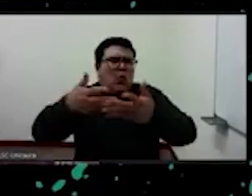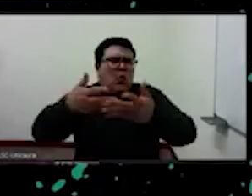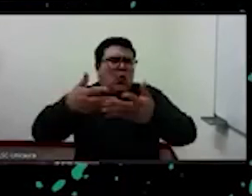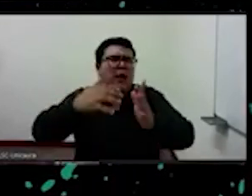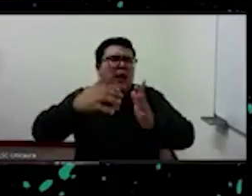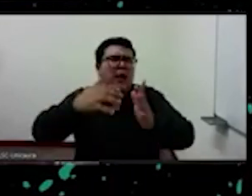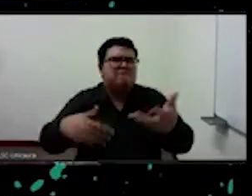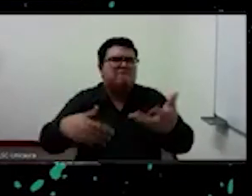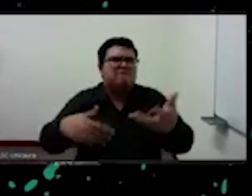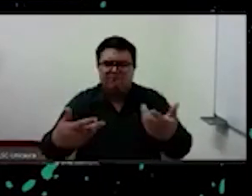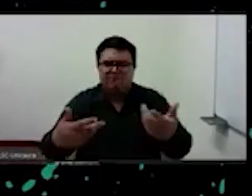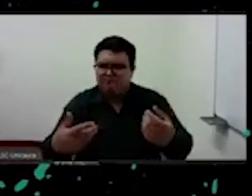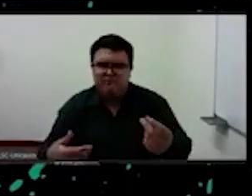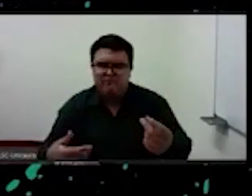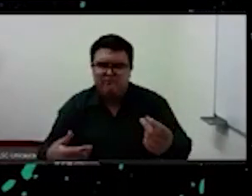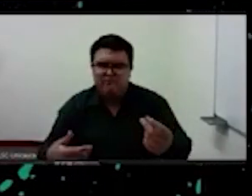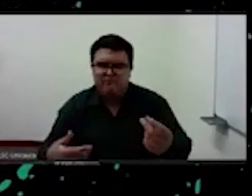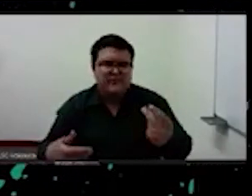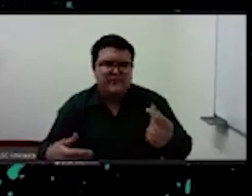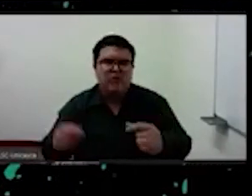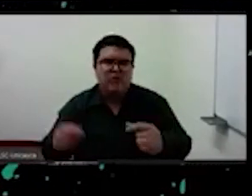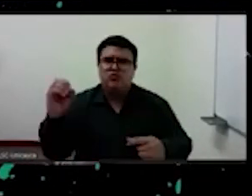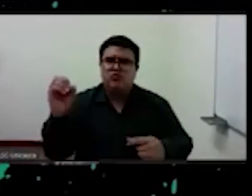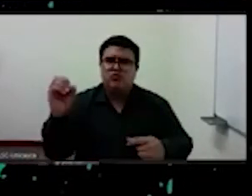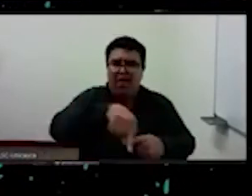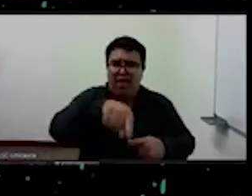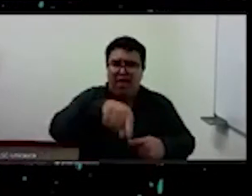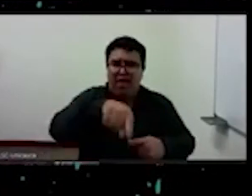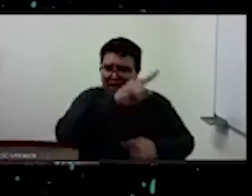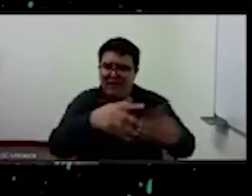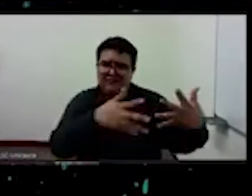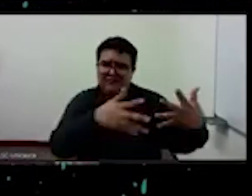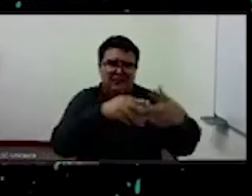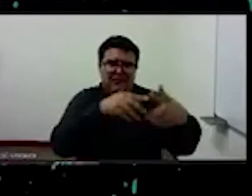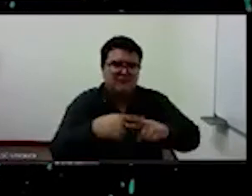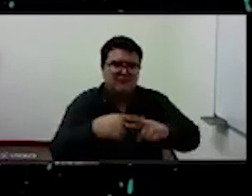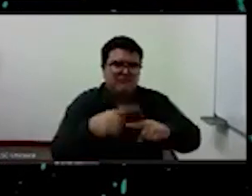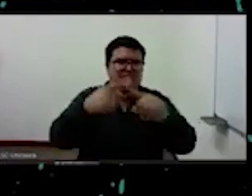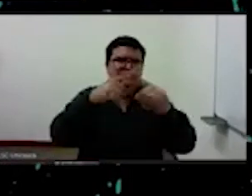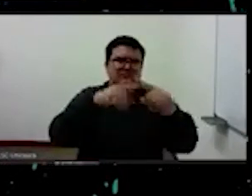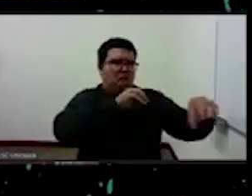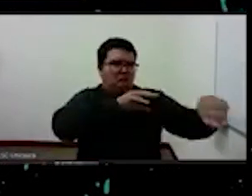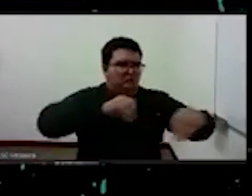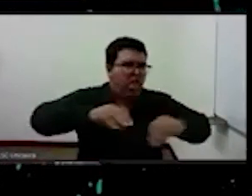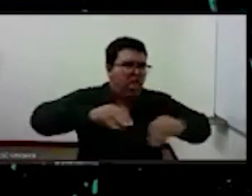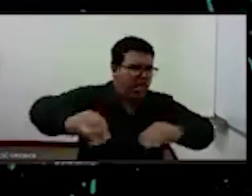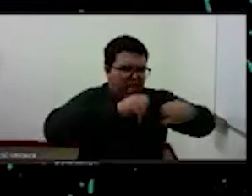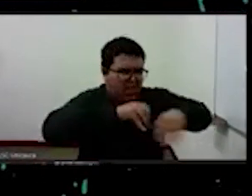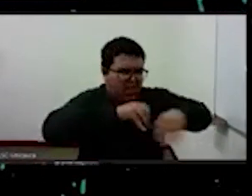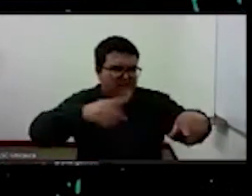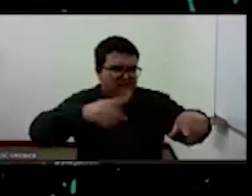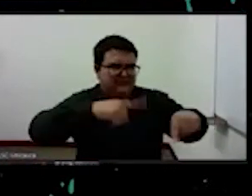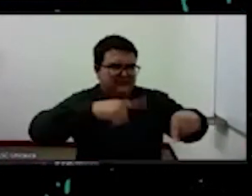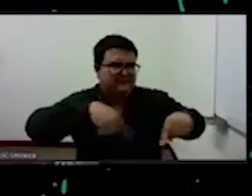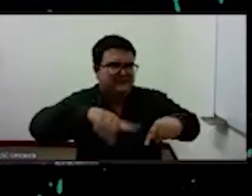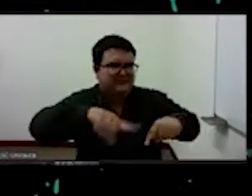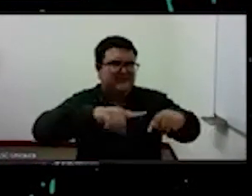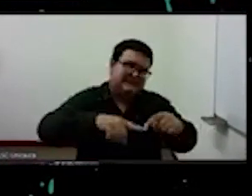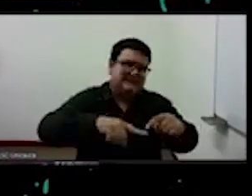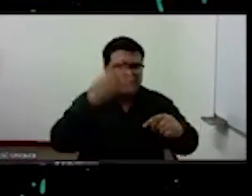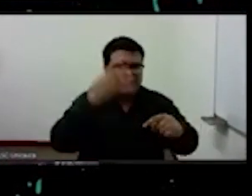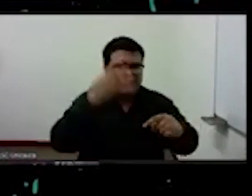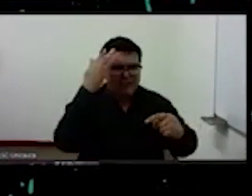los occidentales manifestan frente a fenómenos como el sistema de